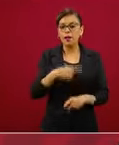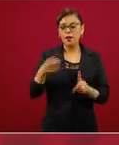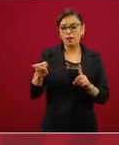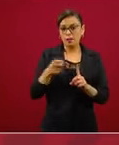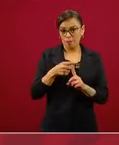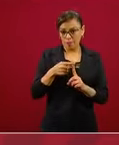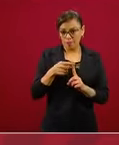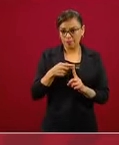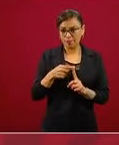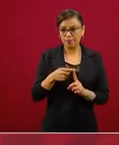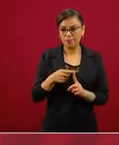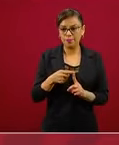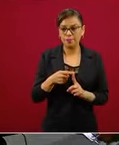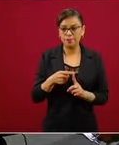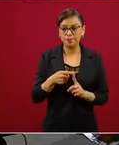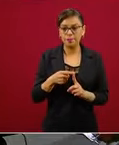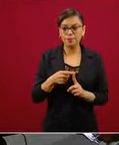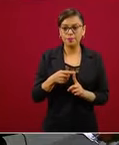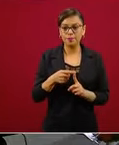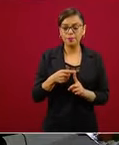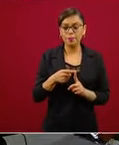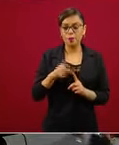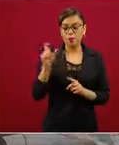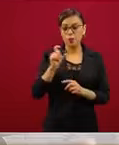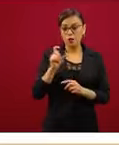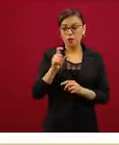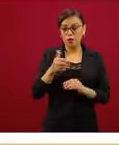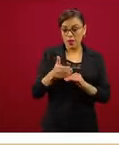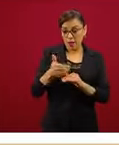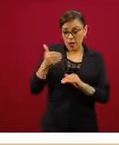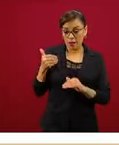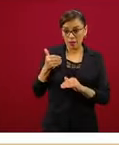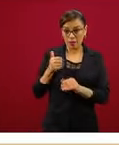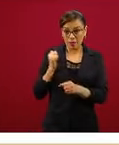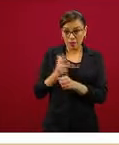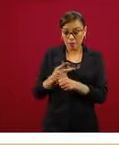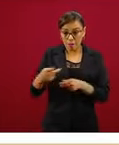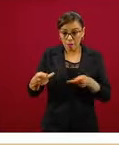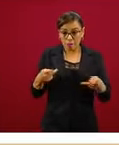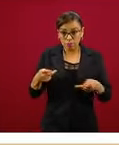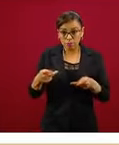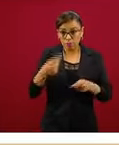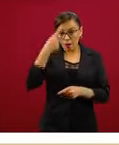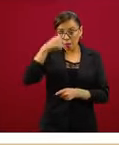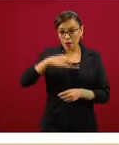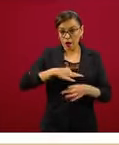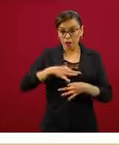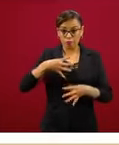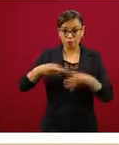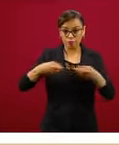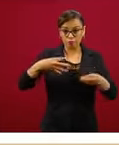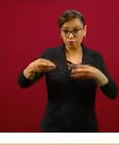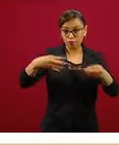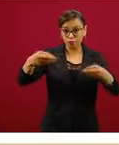todo momento, desde la preparación, durante la pandemia y en este momento en que estamos